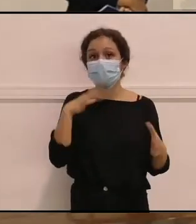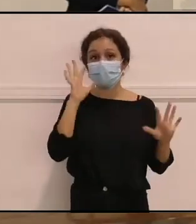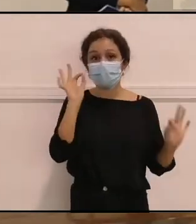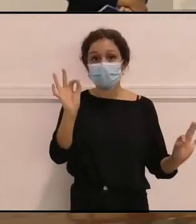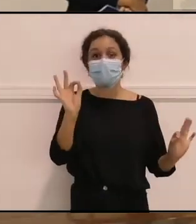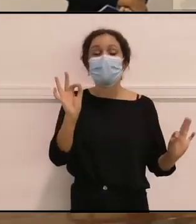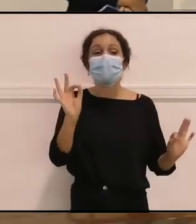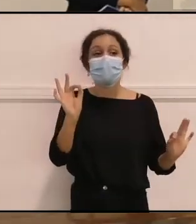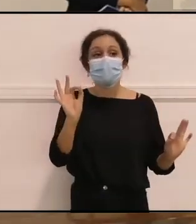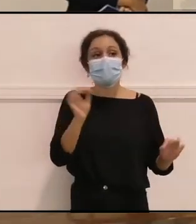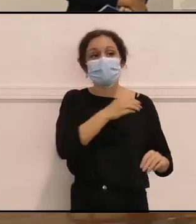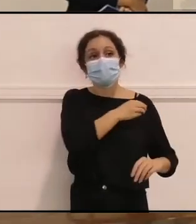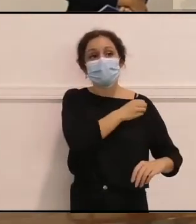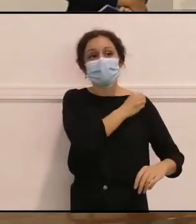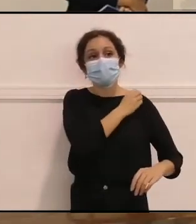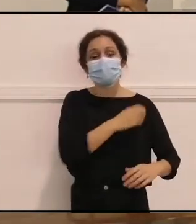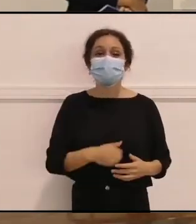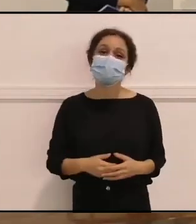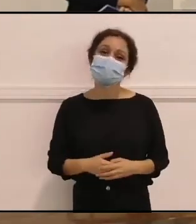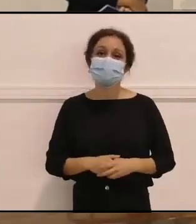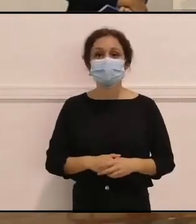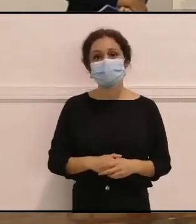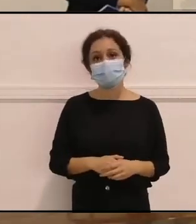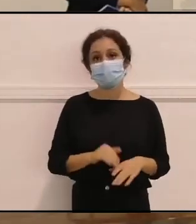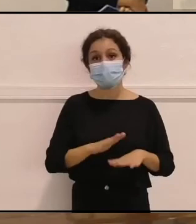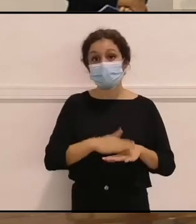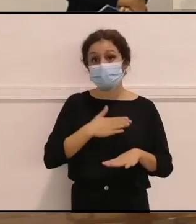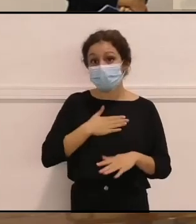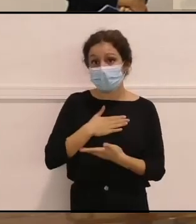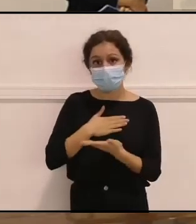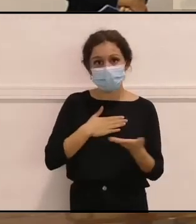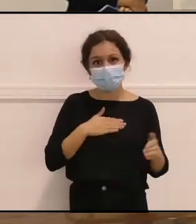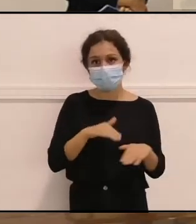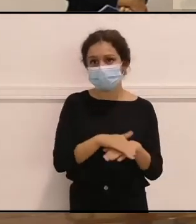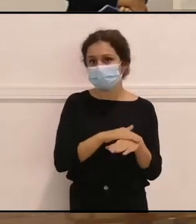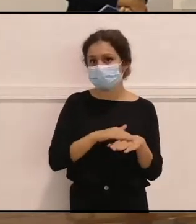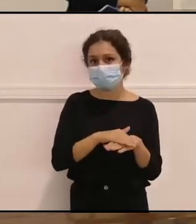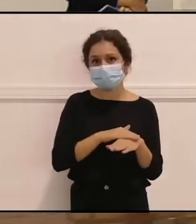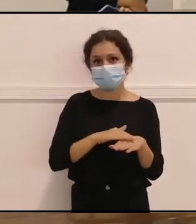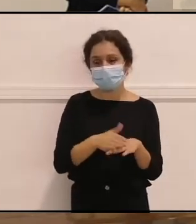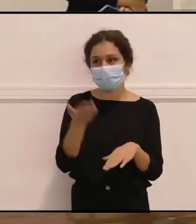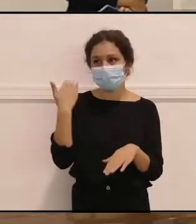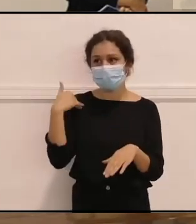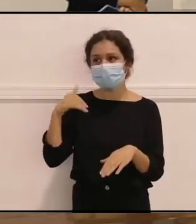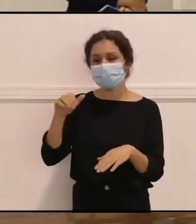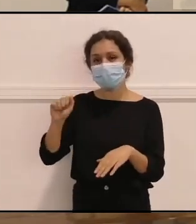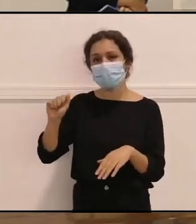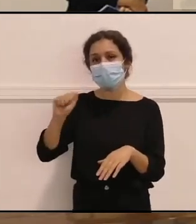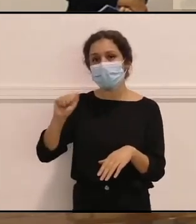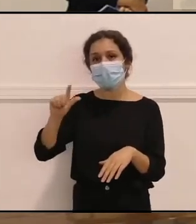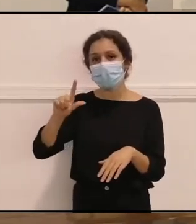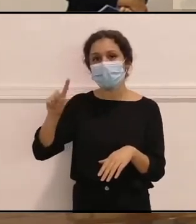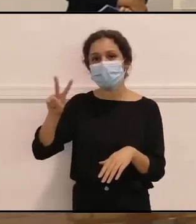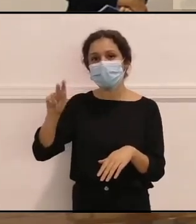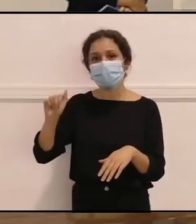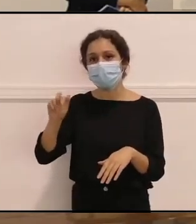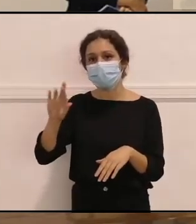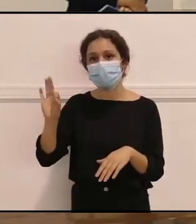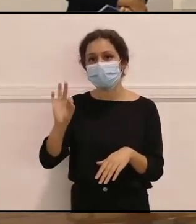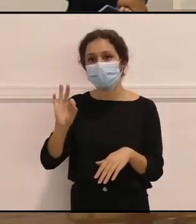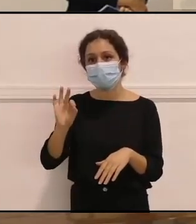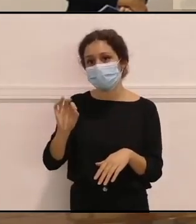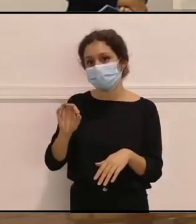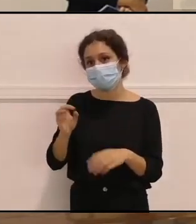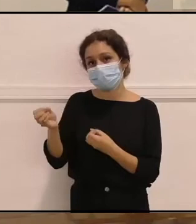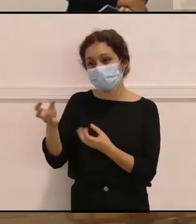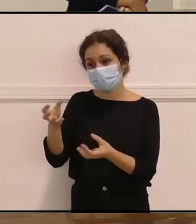para mí esencial, que lo comentó antes el compañero Álvaro, que no ha podido estar ahora en la mesa